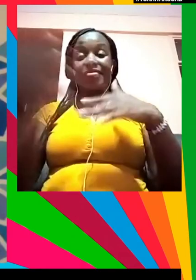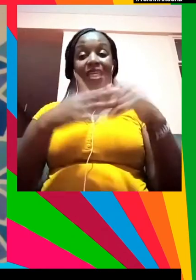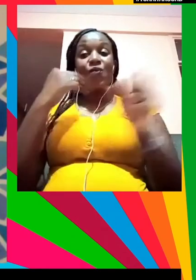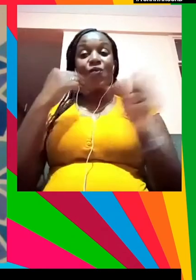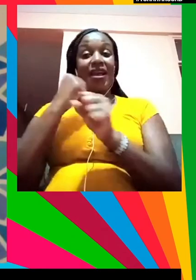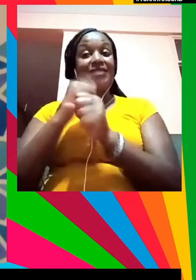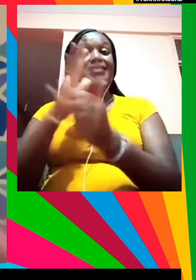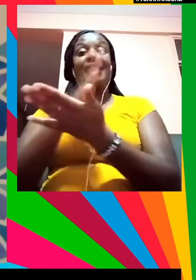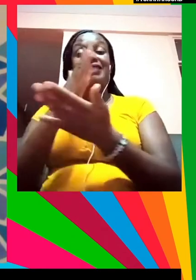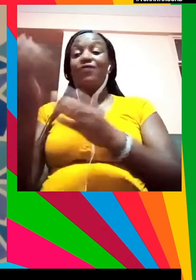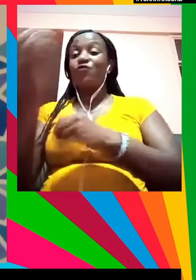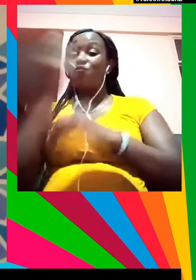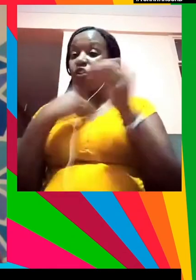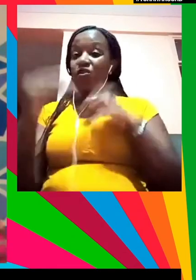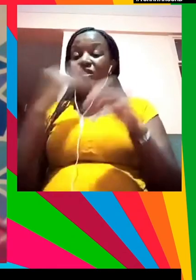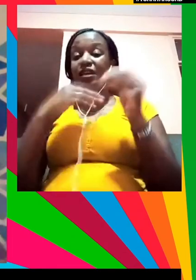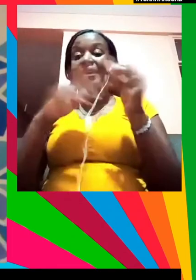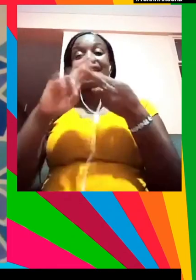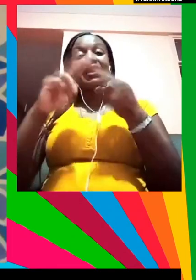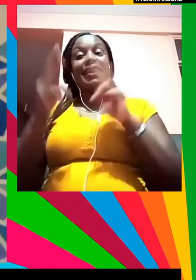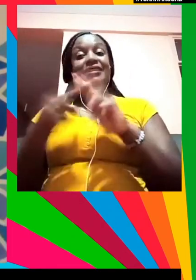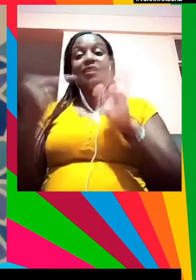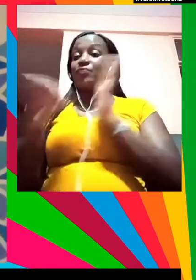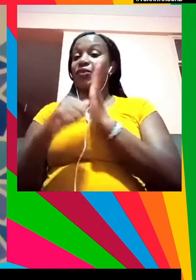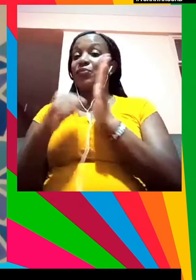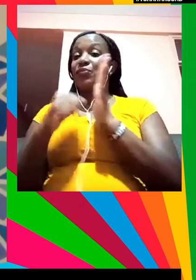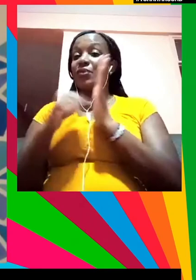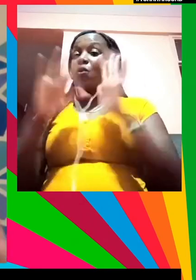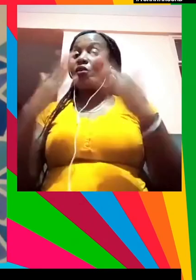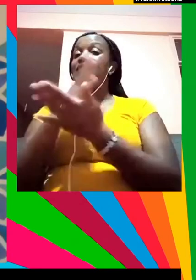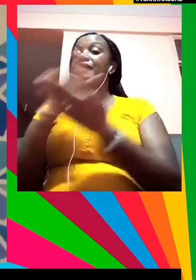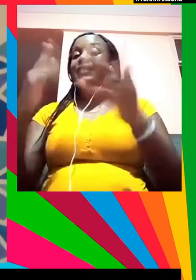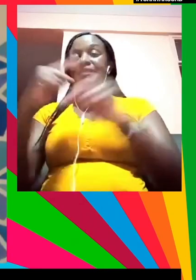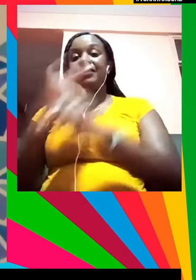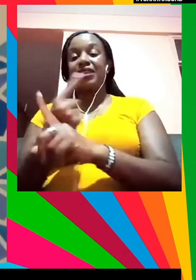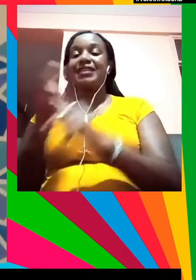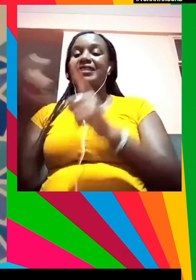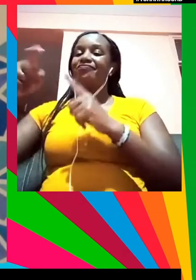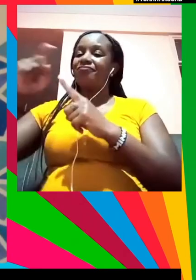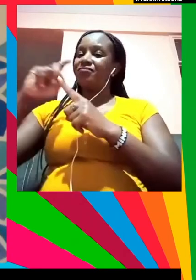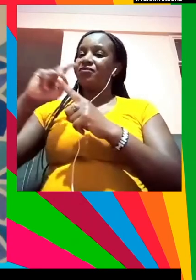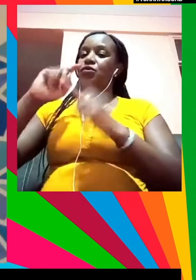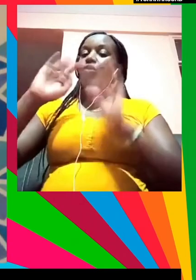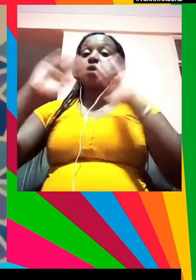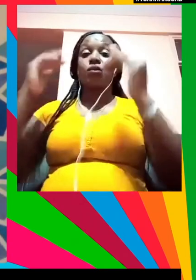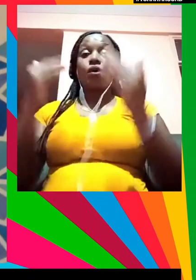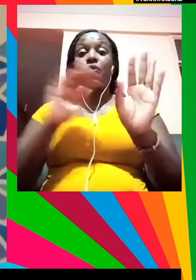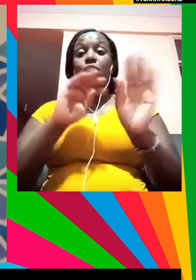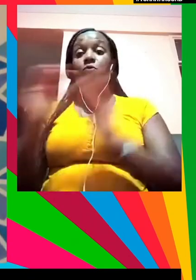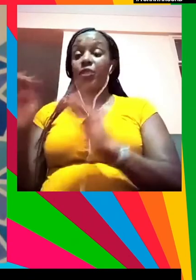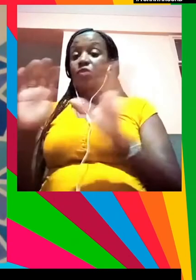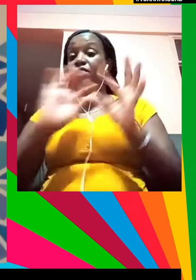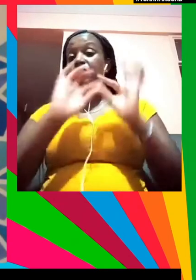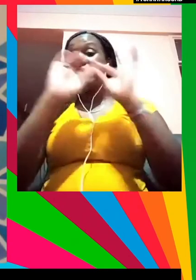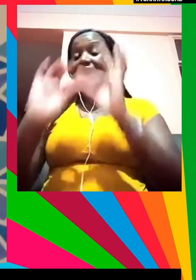o una crisis alimentaria escala rápidamente y se convierte en un gran movimiento de solidaridad